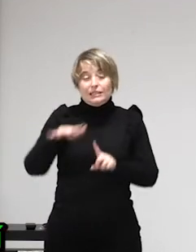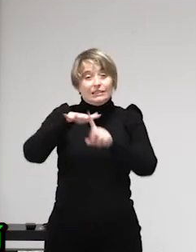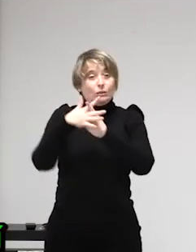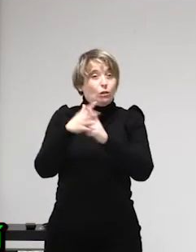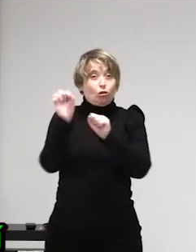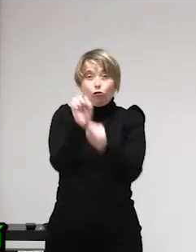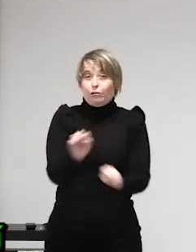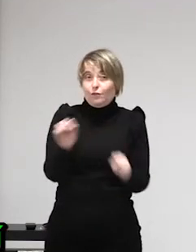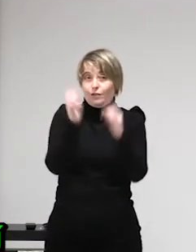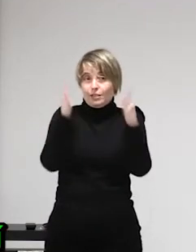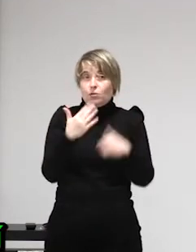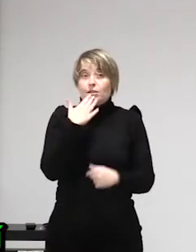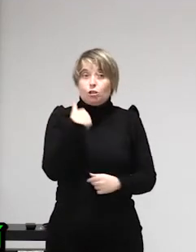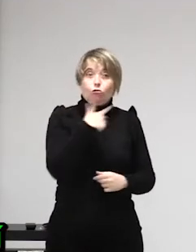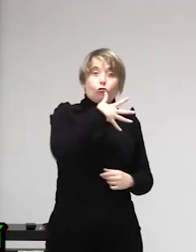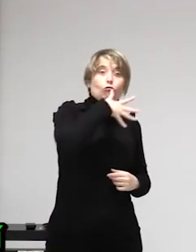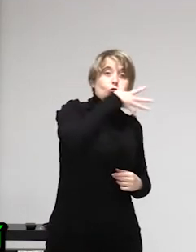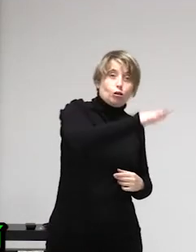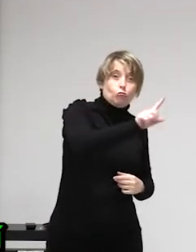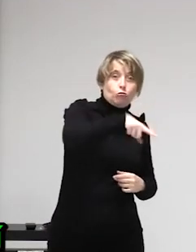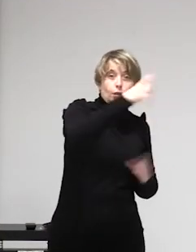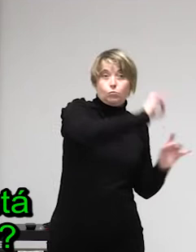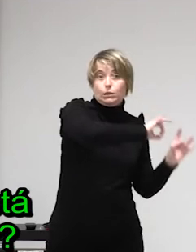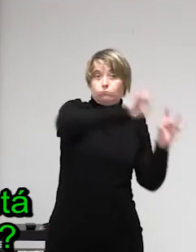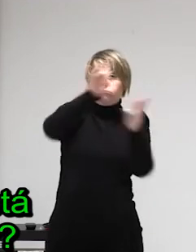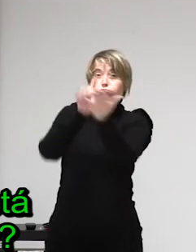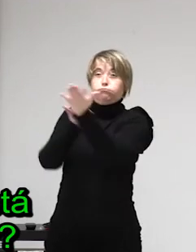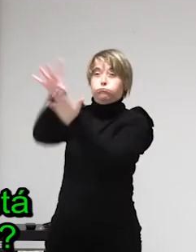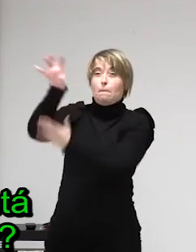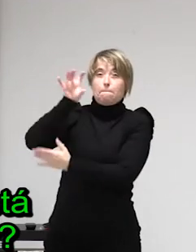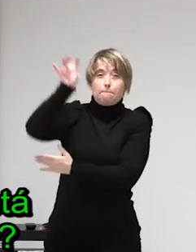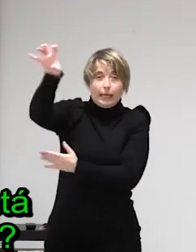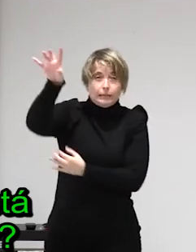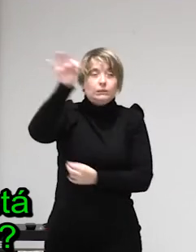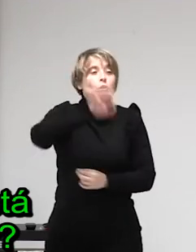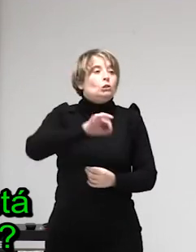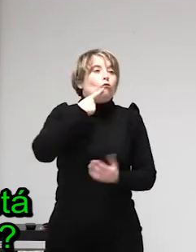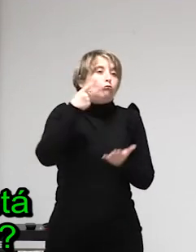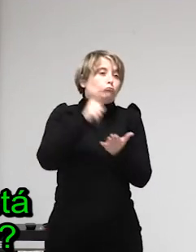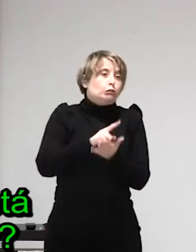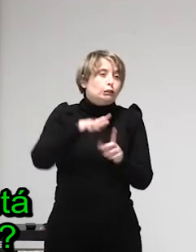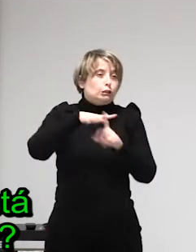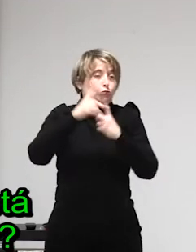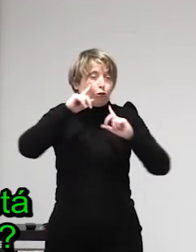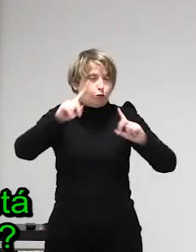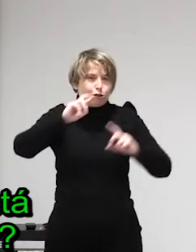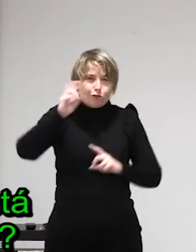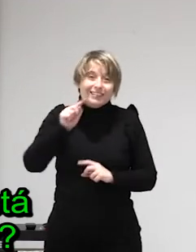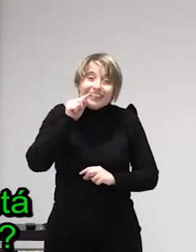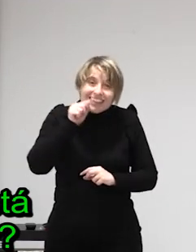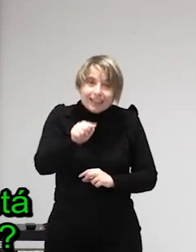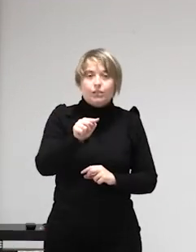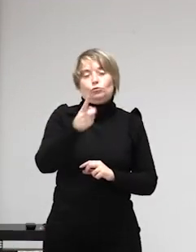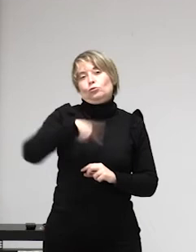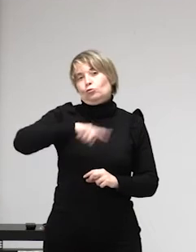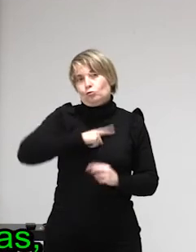¿qué colaboración puede existir ahí cuando es la misma policía la que está haciendo un claro ejercicio